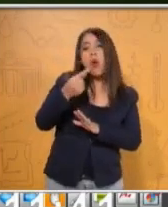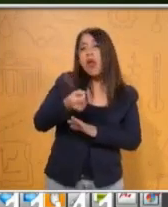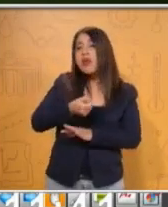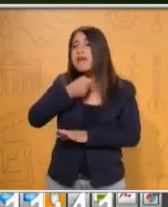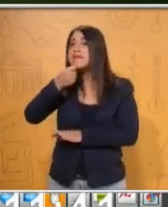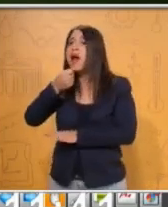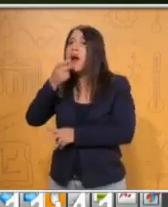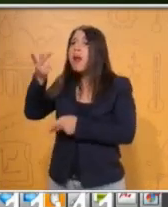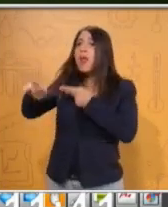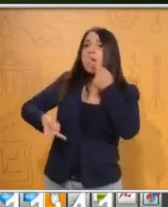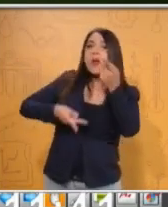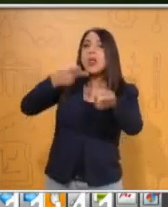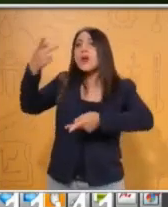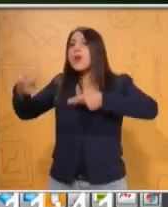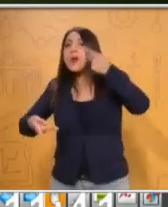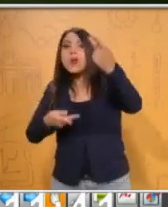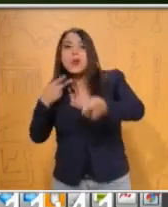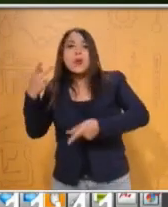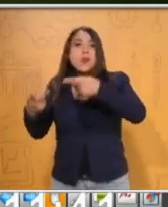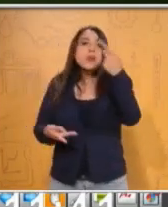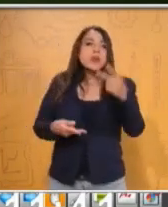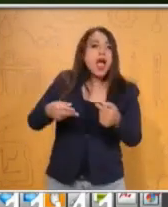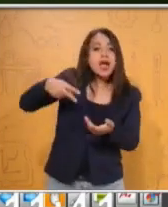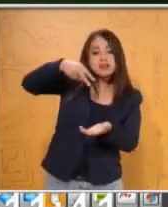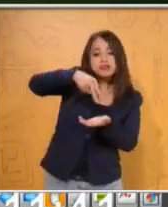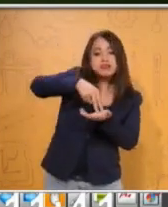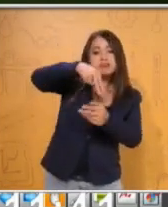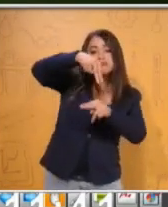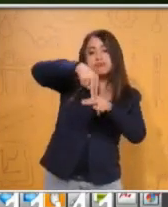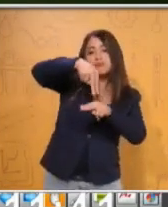que las pisa sin temor.